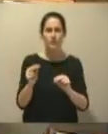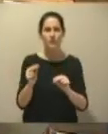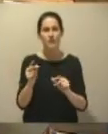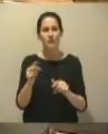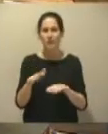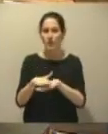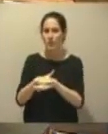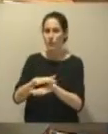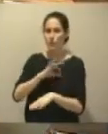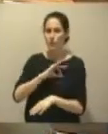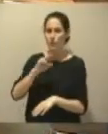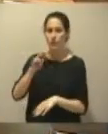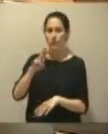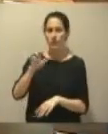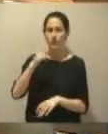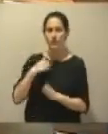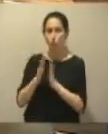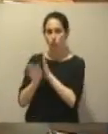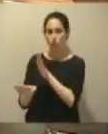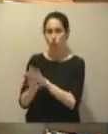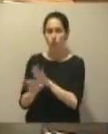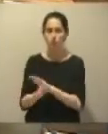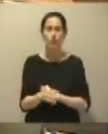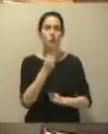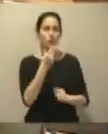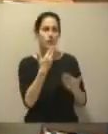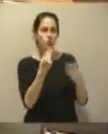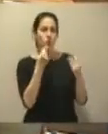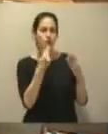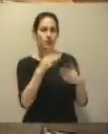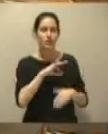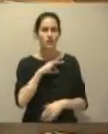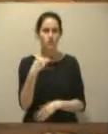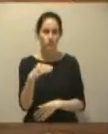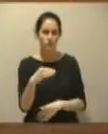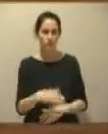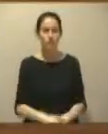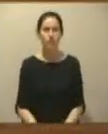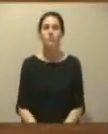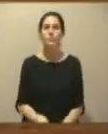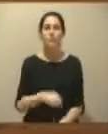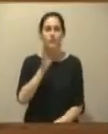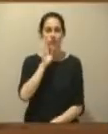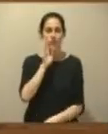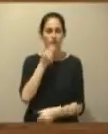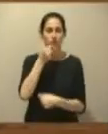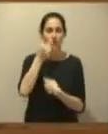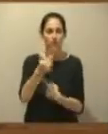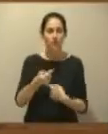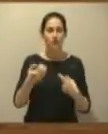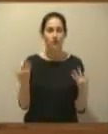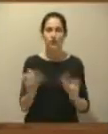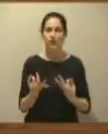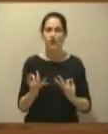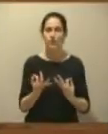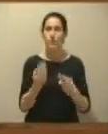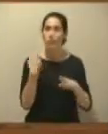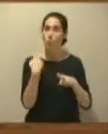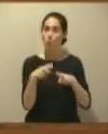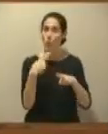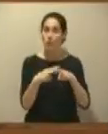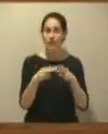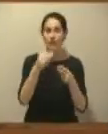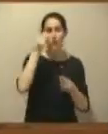Perdón, señor Prendes. Le ruego que continúe. Muy bien. Muchas gracias, señor presidente. Como les decía, hay una cierta política que